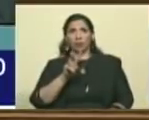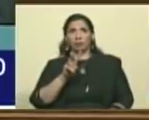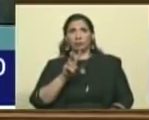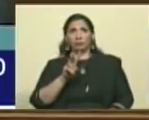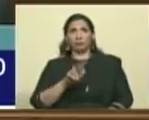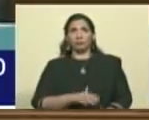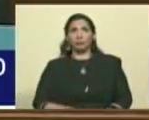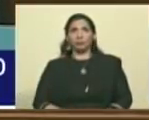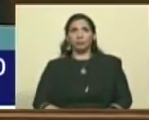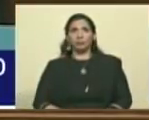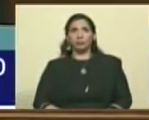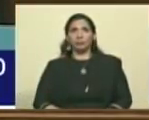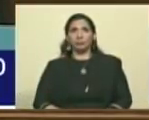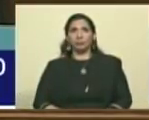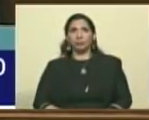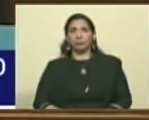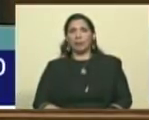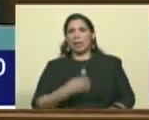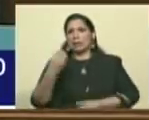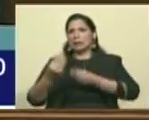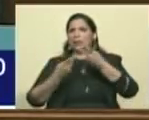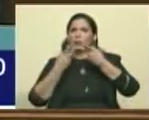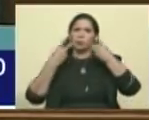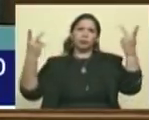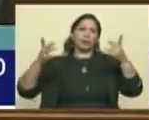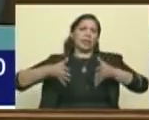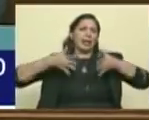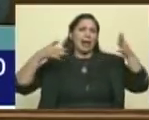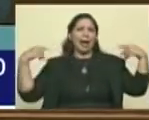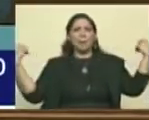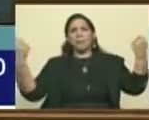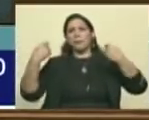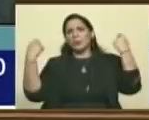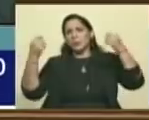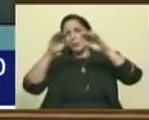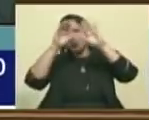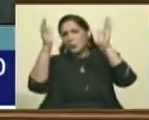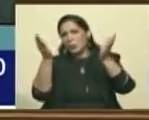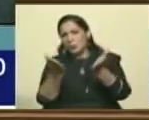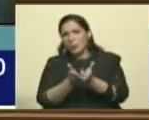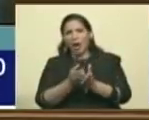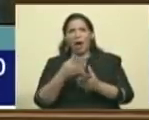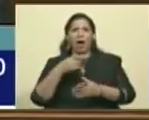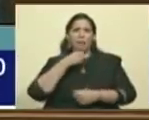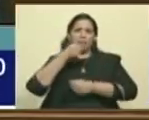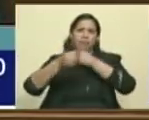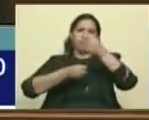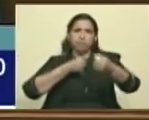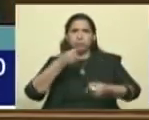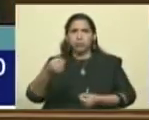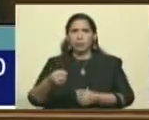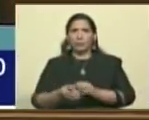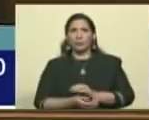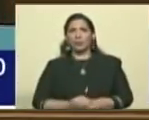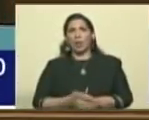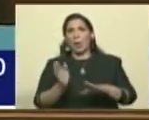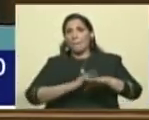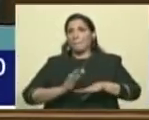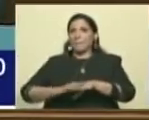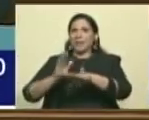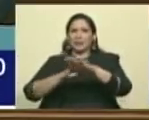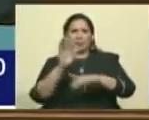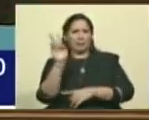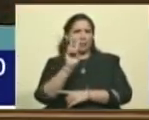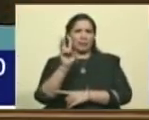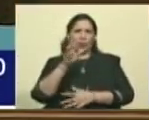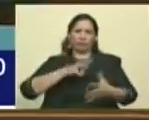Y se generó una gran campaña mundial con tomas, declaraciones. Venezuela, bueno, que estaba ocurriendo en Venezuela era el desastre.